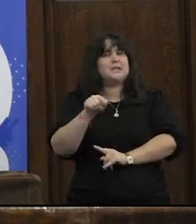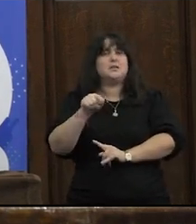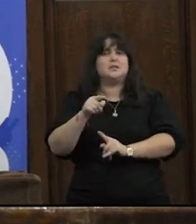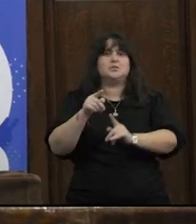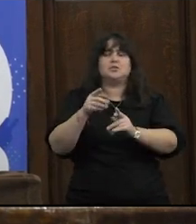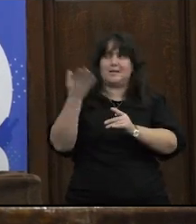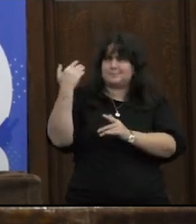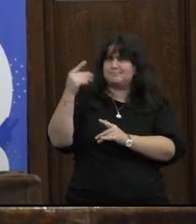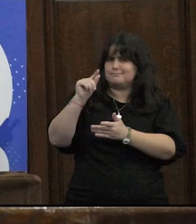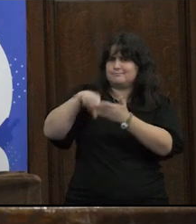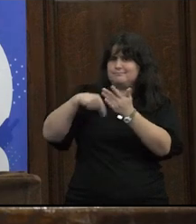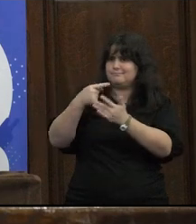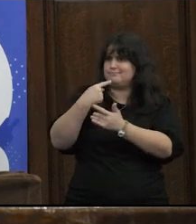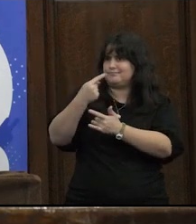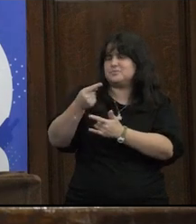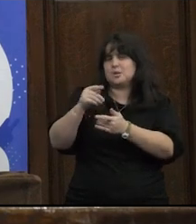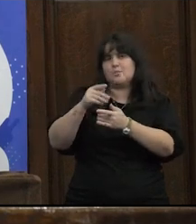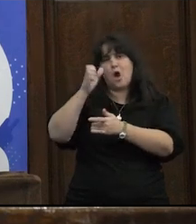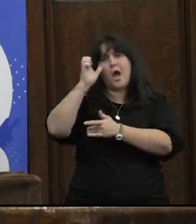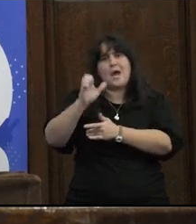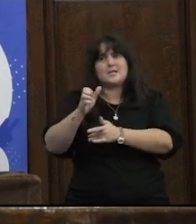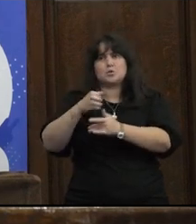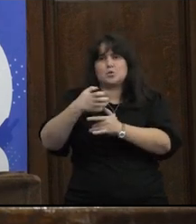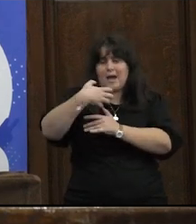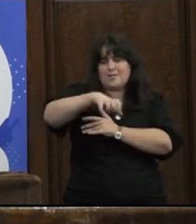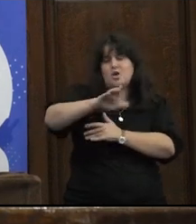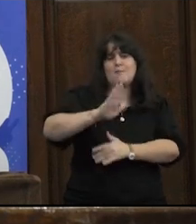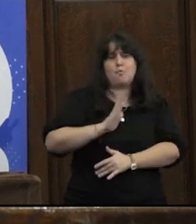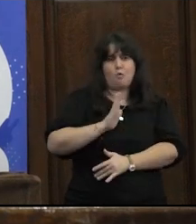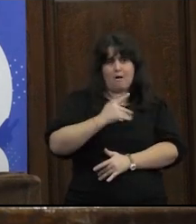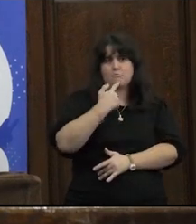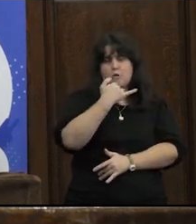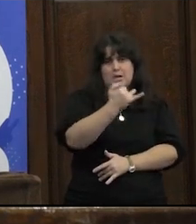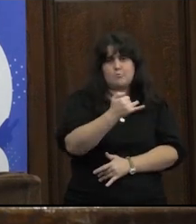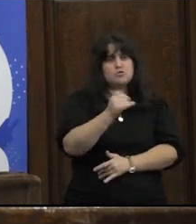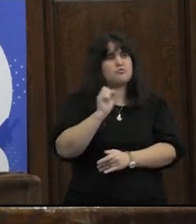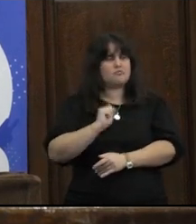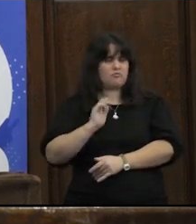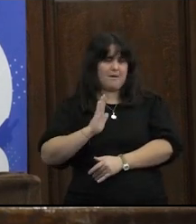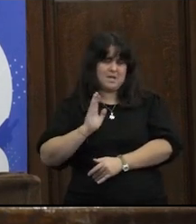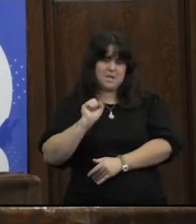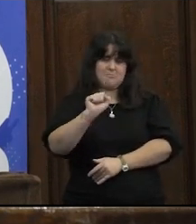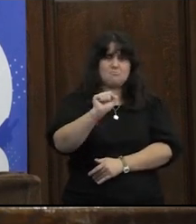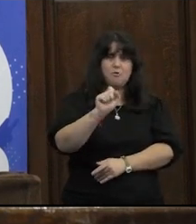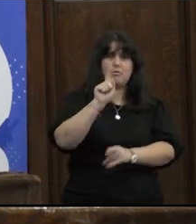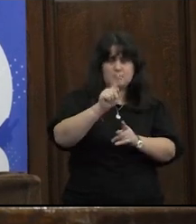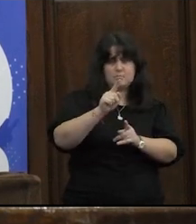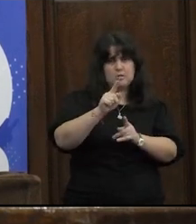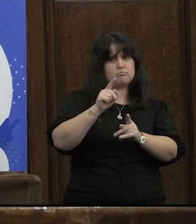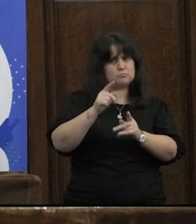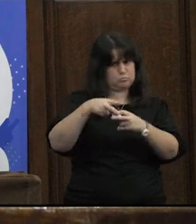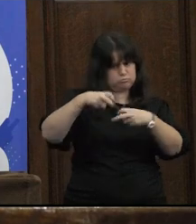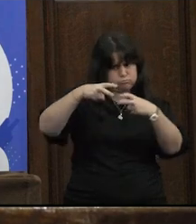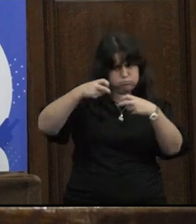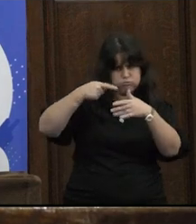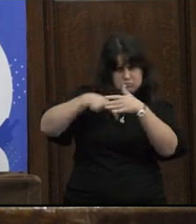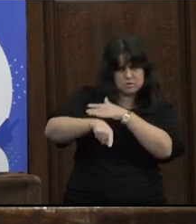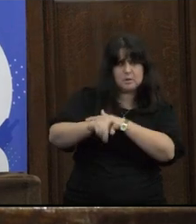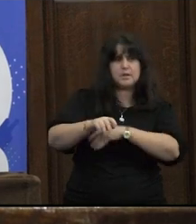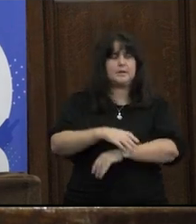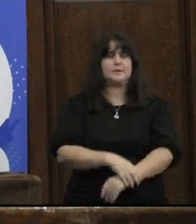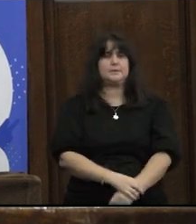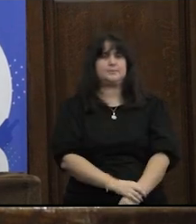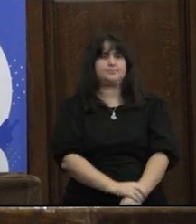Butler trabajó mucho sobre el uso estratégico de la categoría mujer por ejemplo y en el feminismo un tema muy muy trabajado